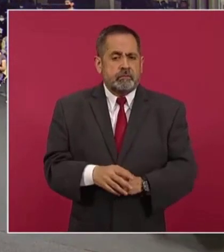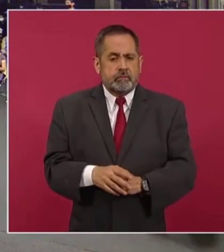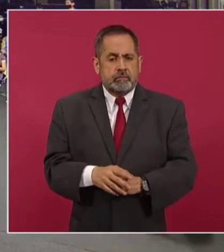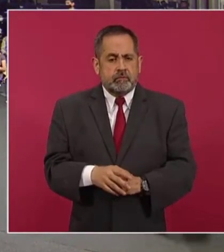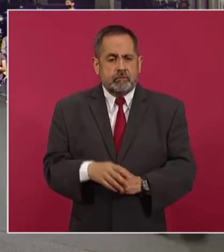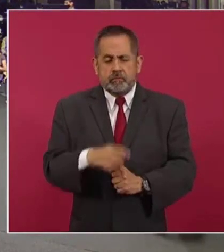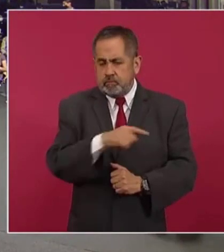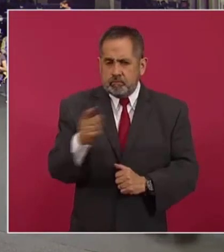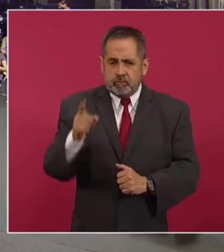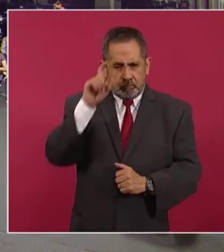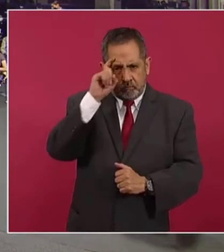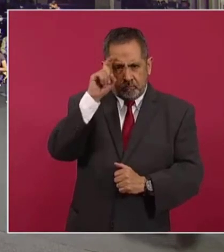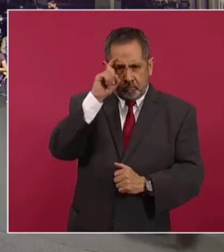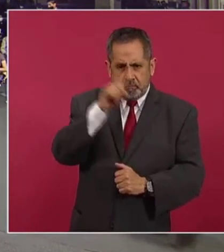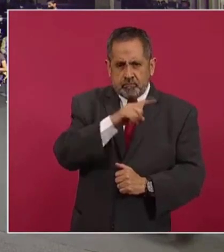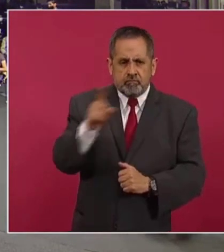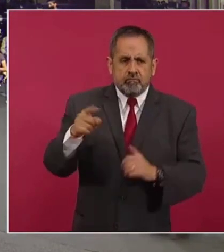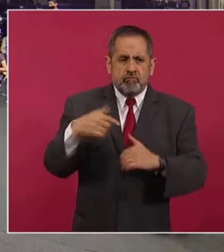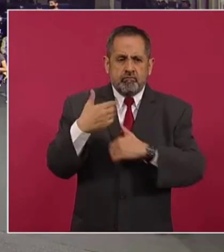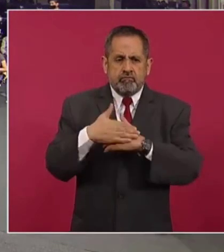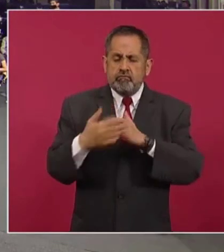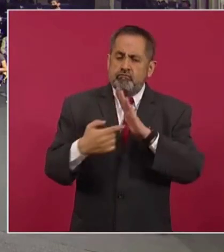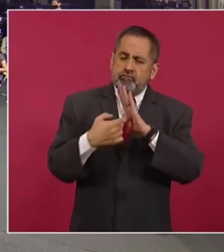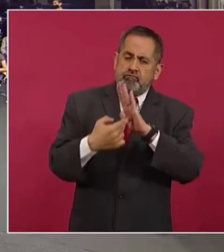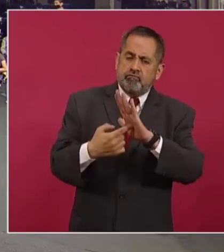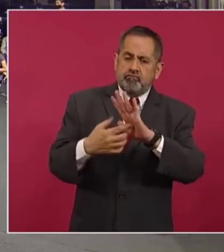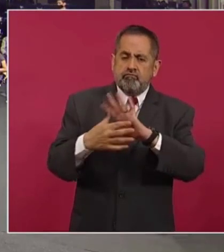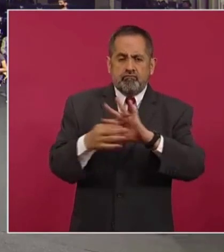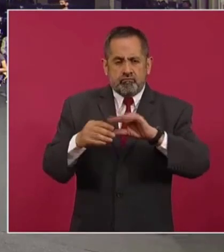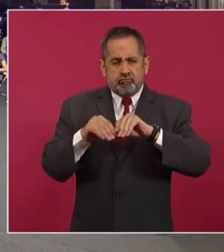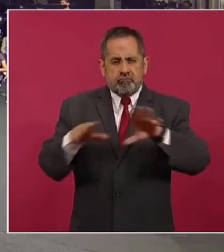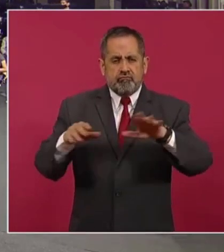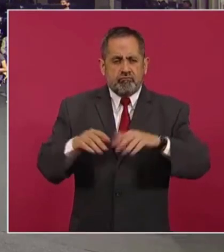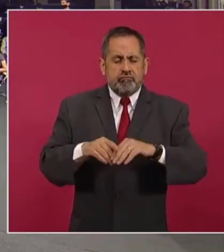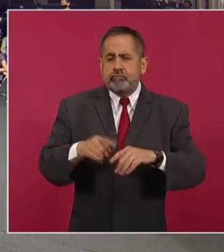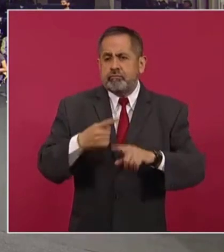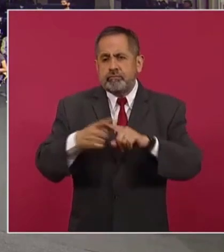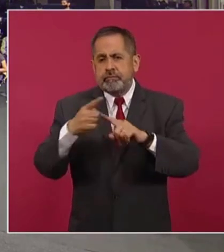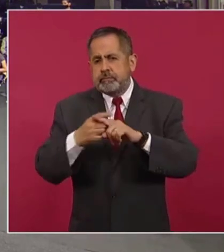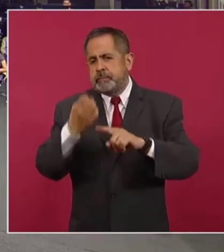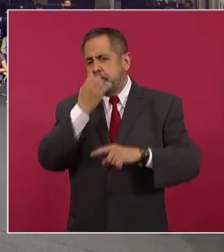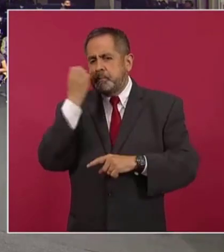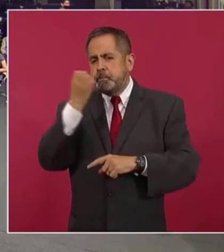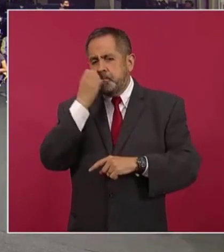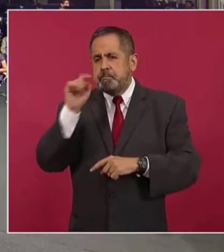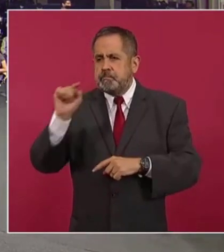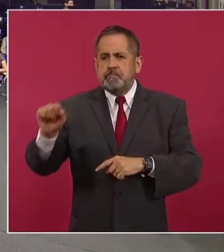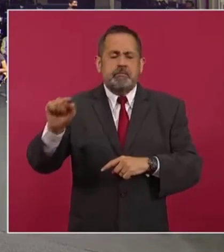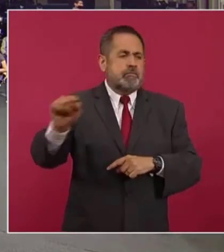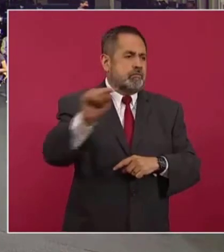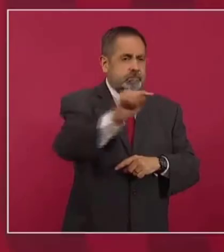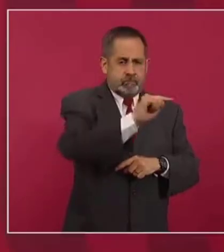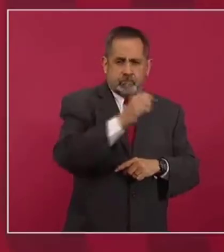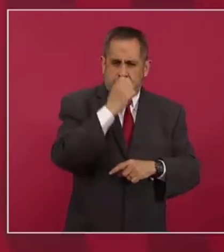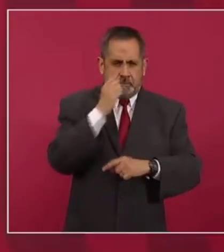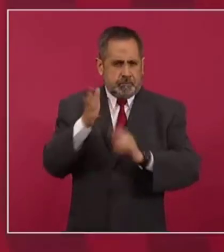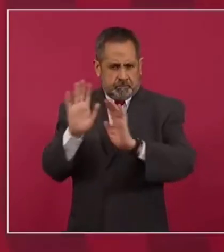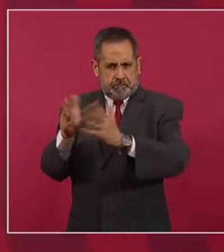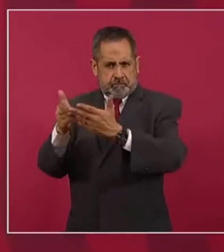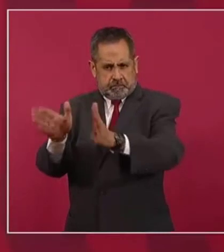que Hugo presentara de todas las escuelas abiertas,